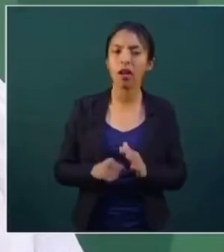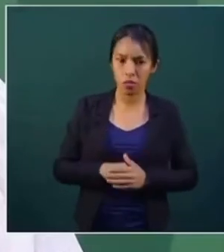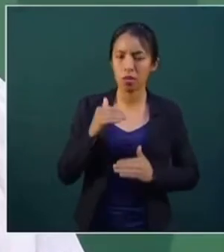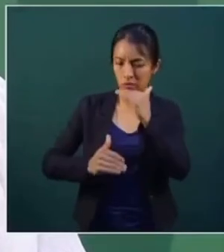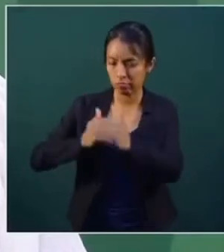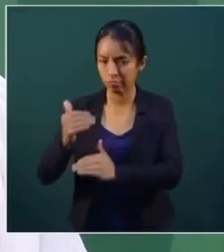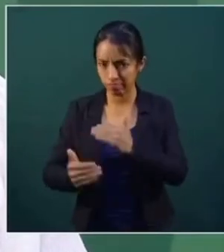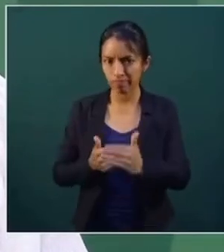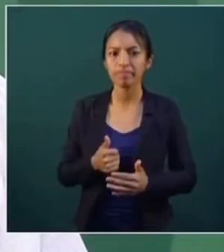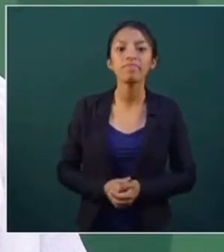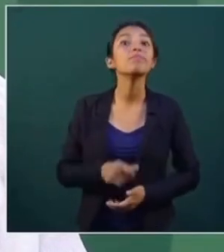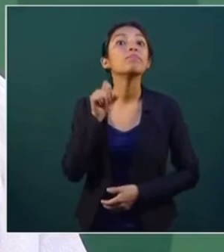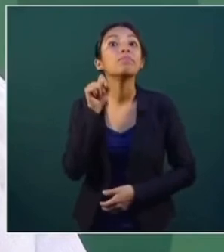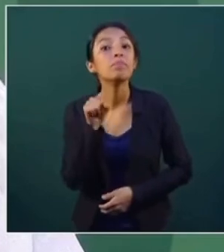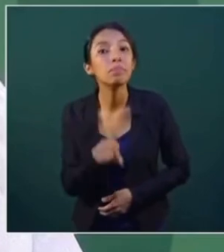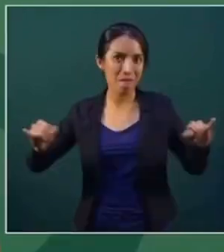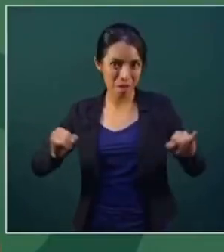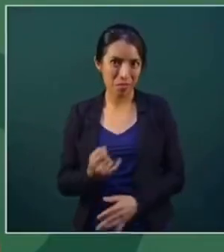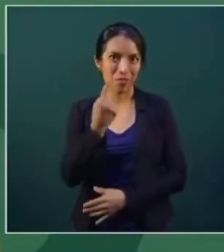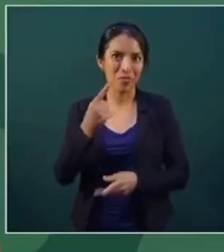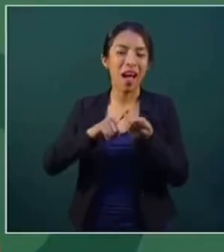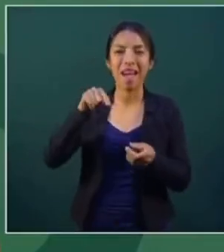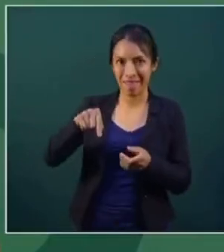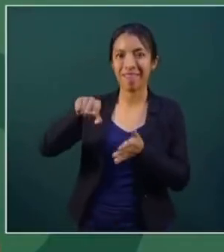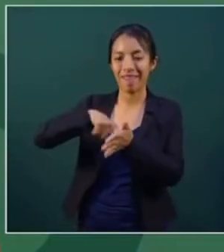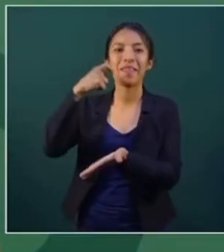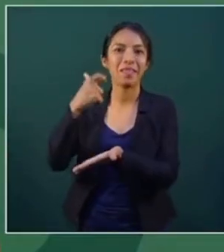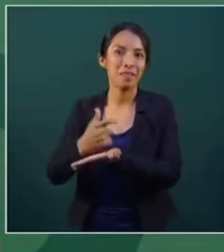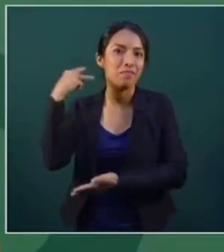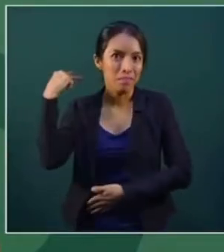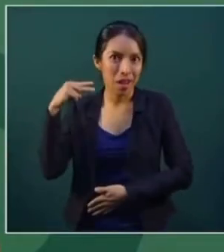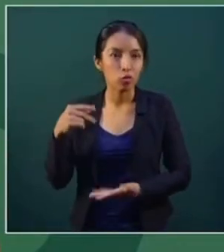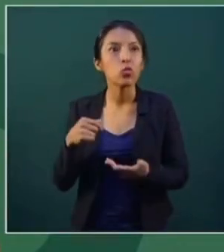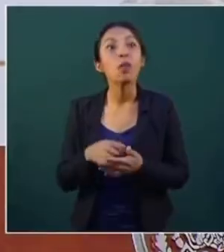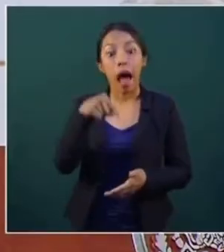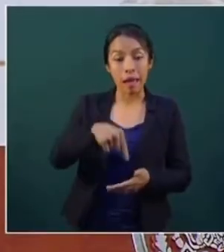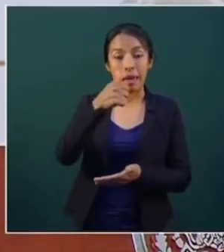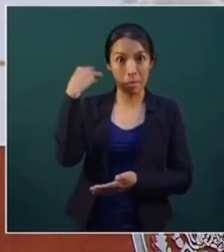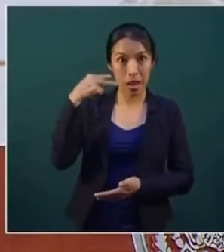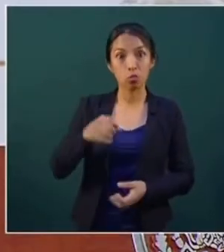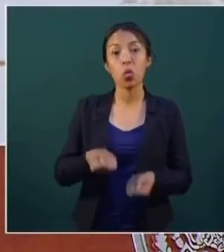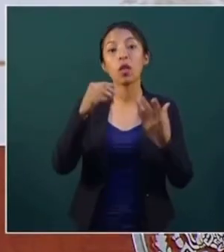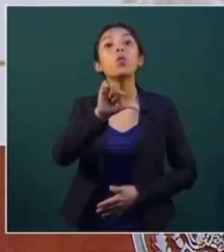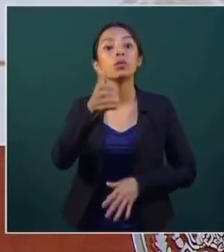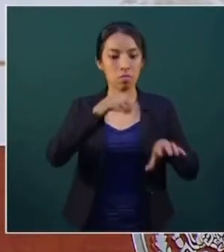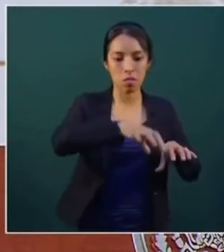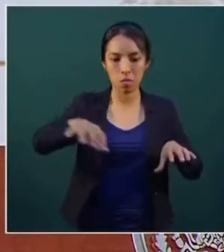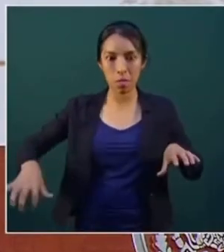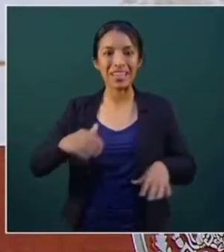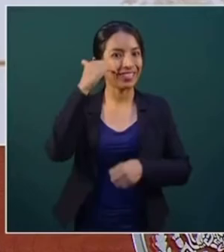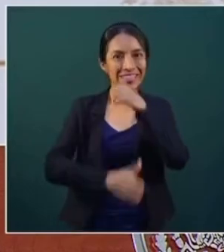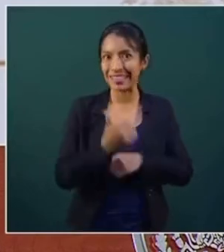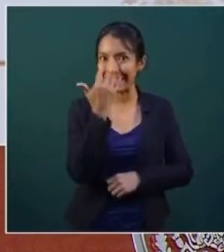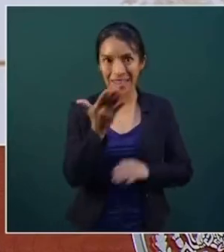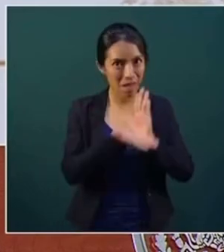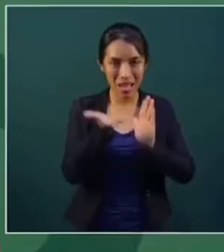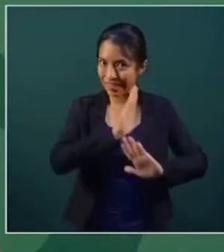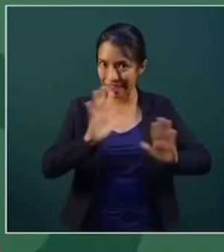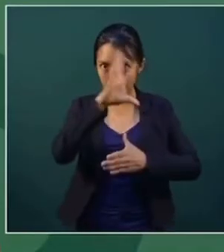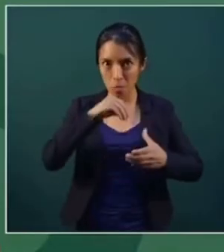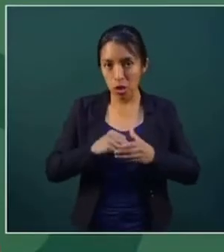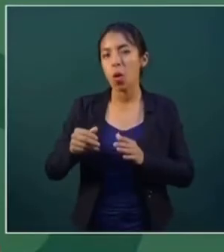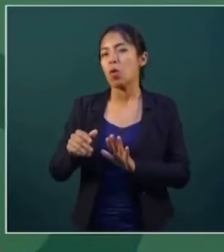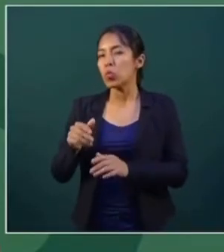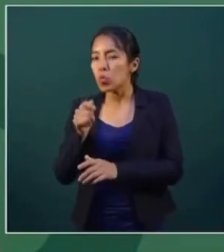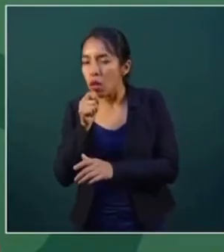también a construir más instalaciones. Aquí en Veracruz son 11 cuarteles, tenemos terminados cinco, están en proceso seis,